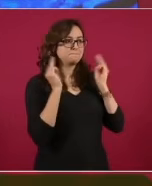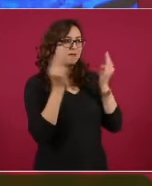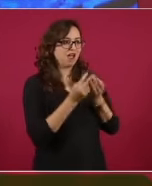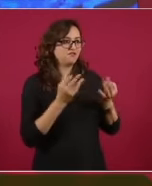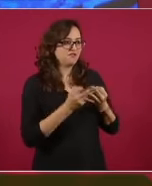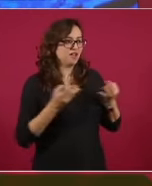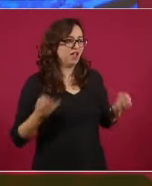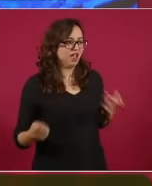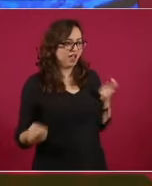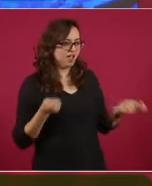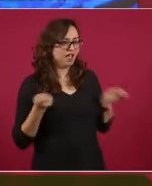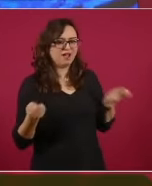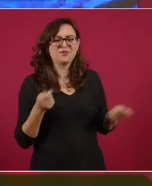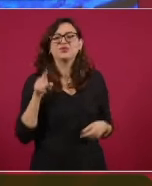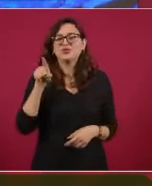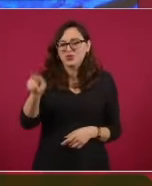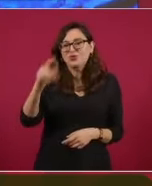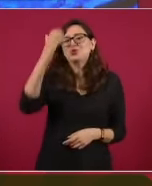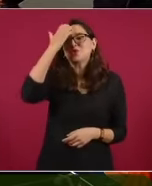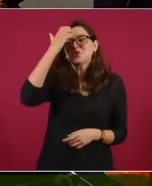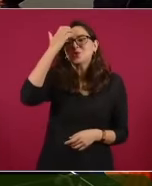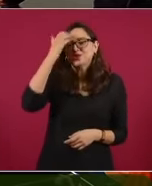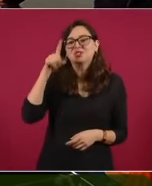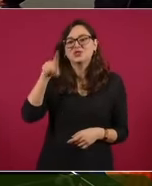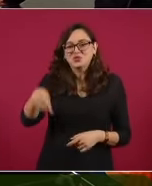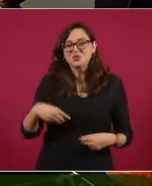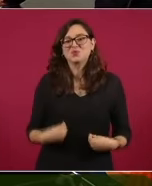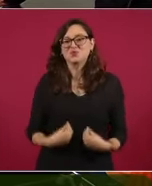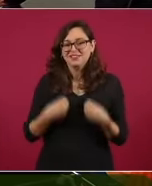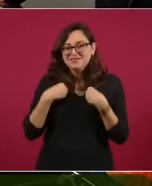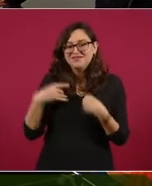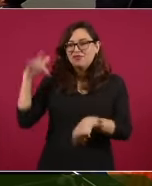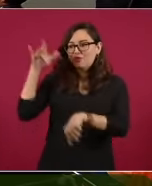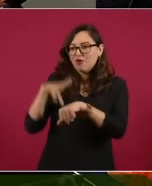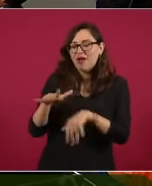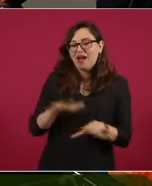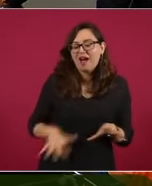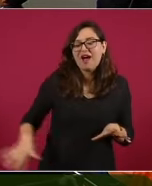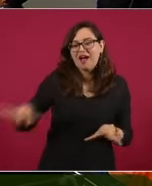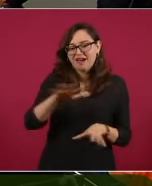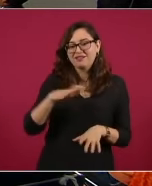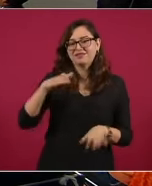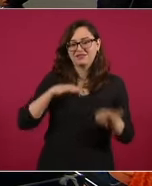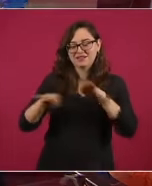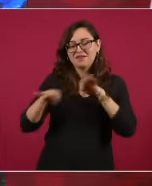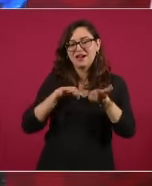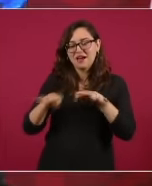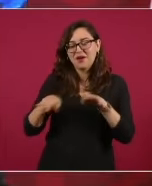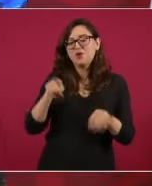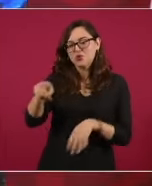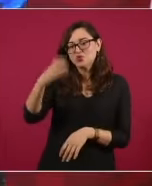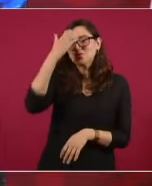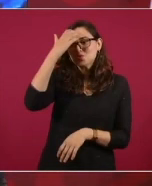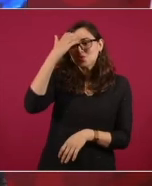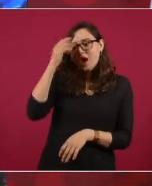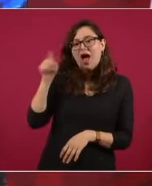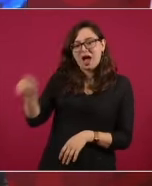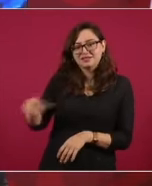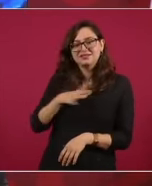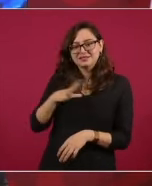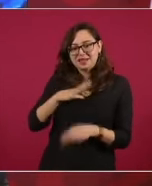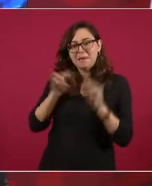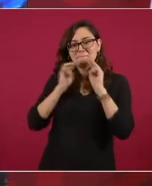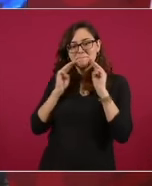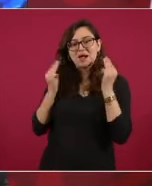Tú conoces bien eso porque has estado trabajando aquí, ¿sí? Entonces, me están